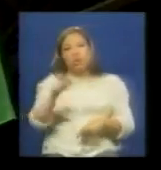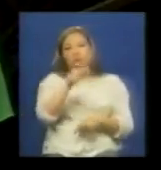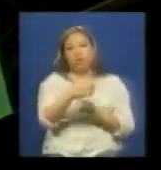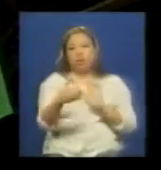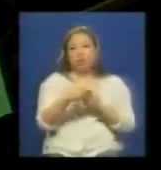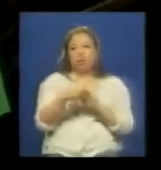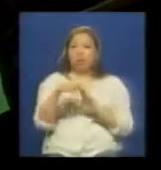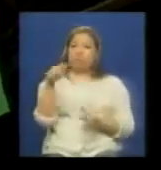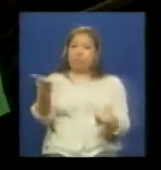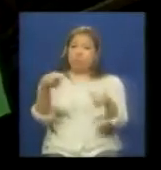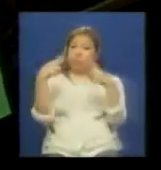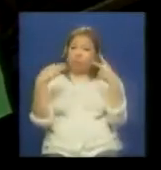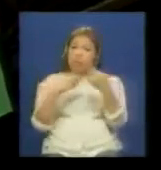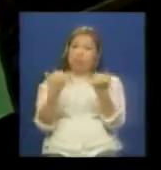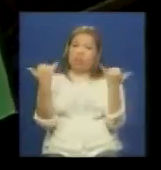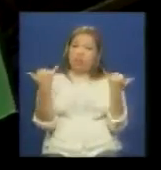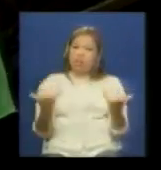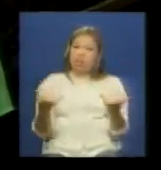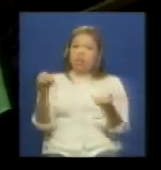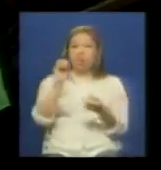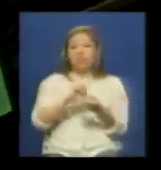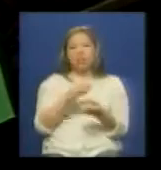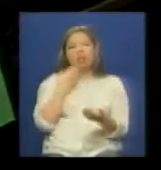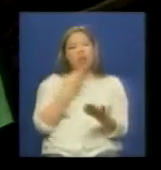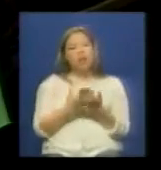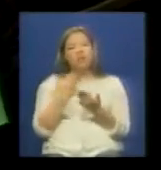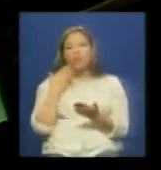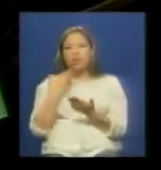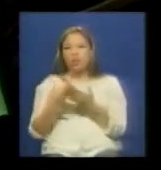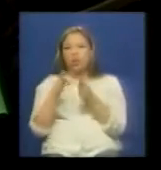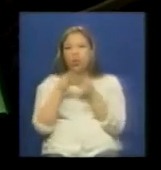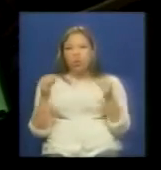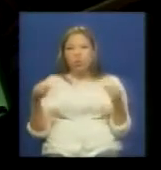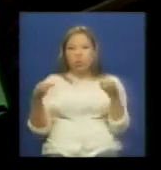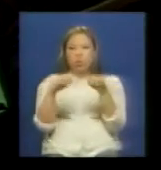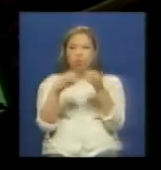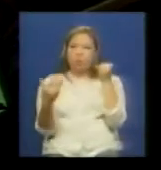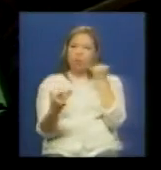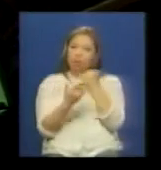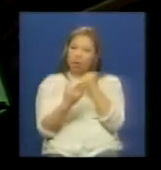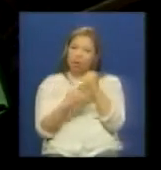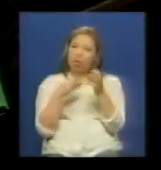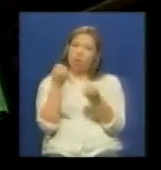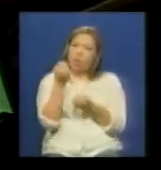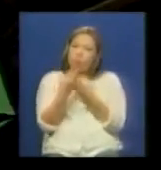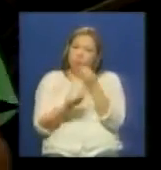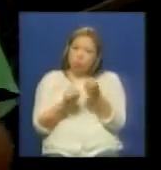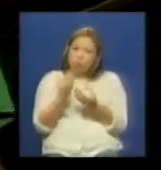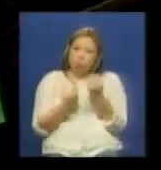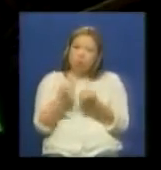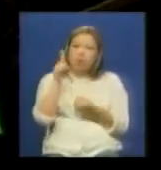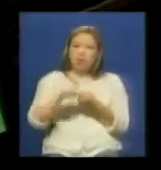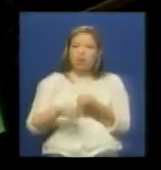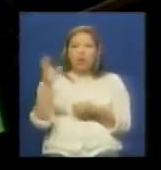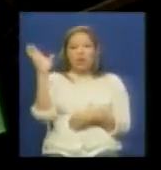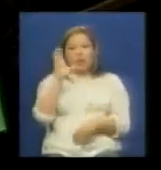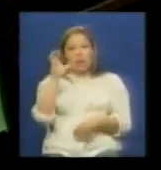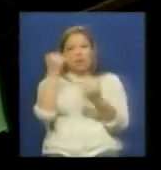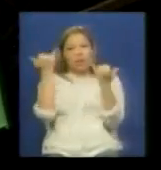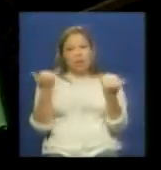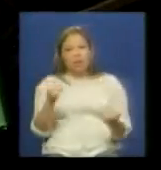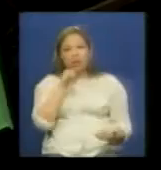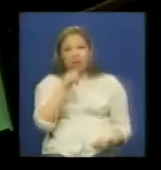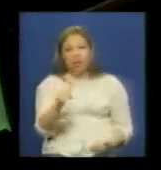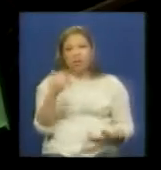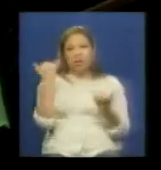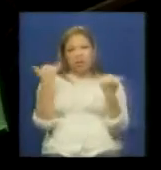a eso no dejen de ver lo que viene desde ya y bueno agradecimiento también a todo el equipo técnico y de producción que hace posible que Caracas en directo esté de nuevo al